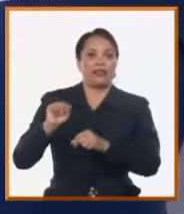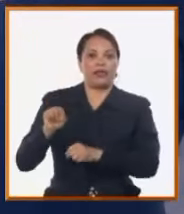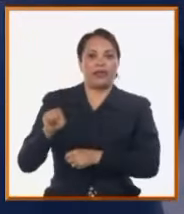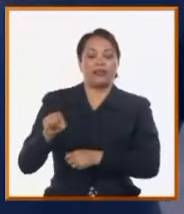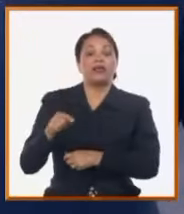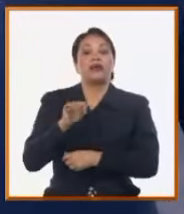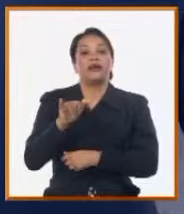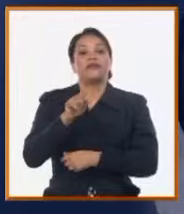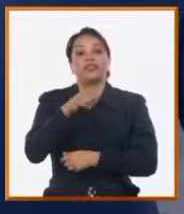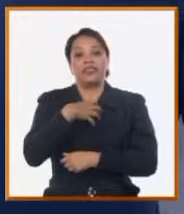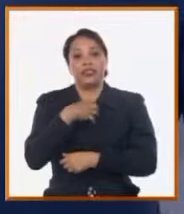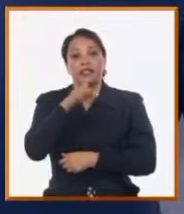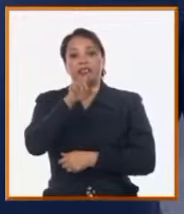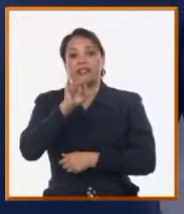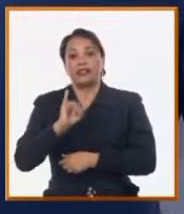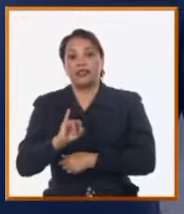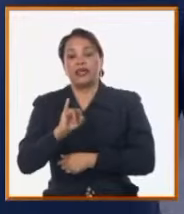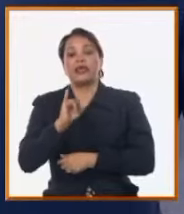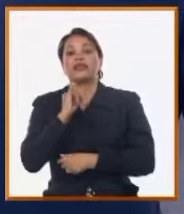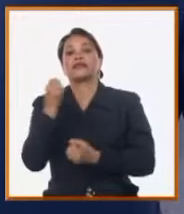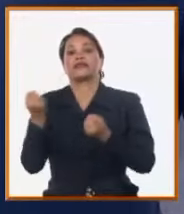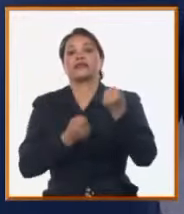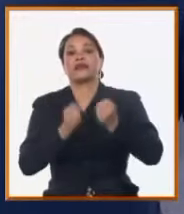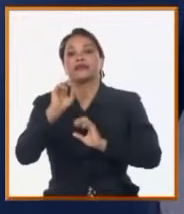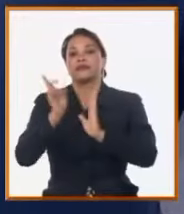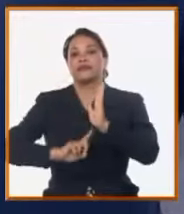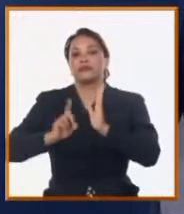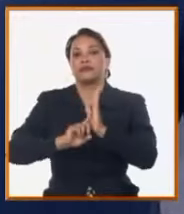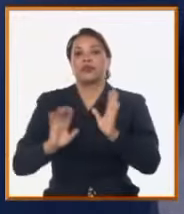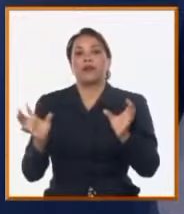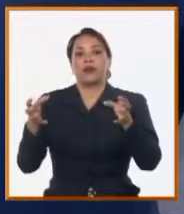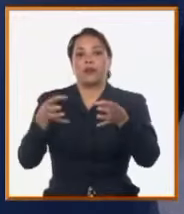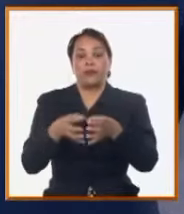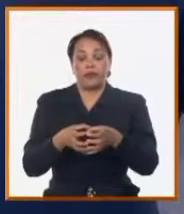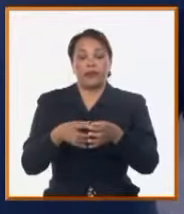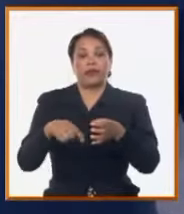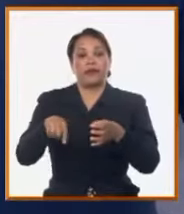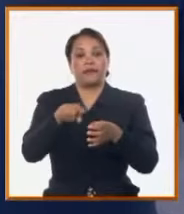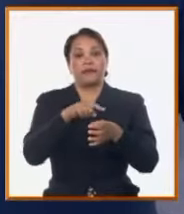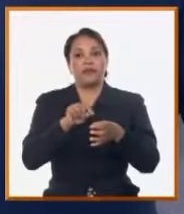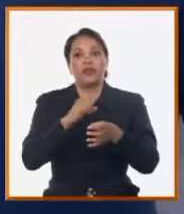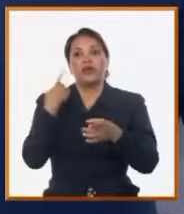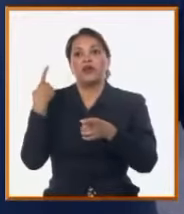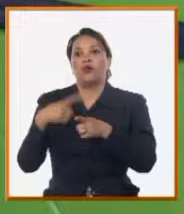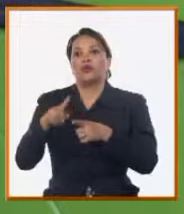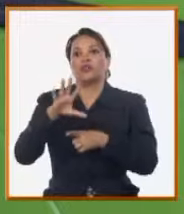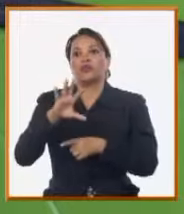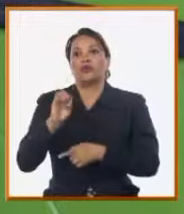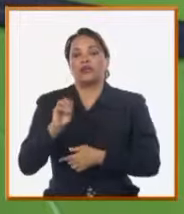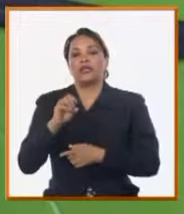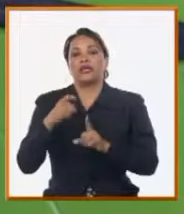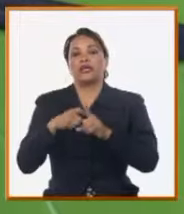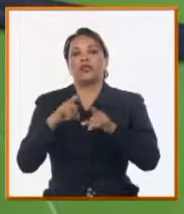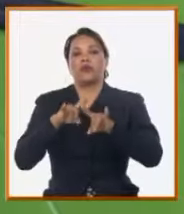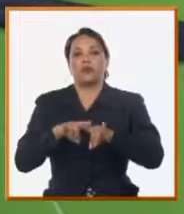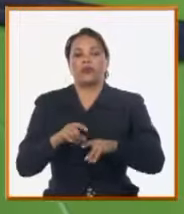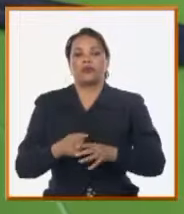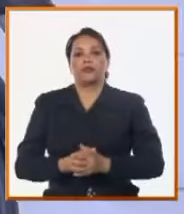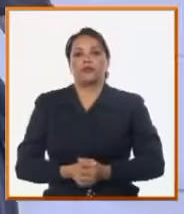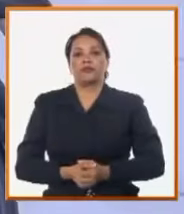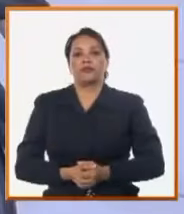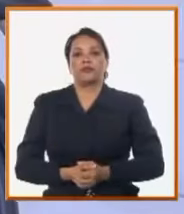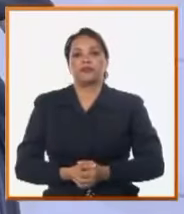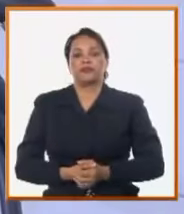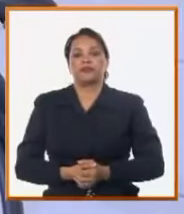que tiene 16 vehículos eléctricos, va a completar 16 vehículos eléctricos y tiene un generador de 50 kilovatios. Estas tecnologías,